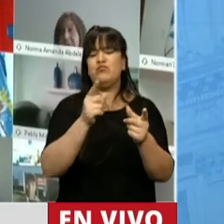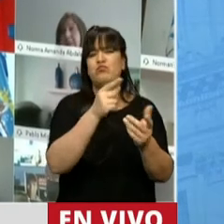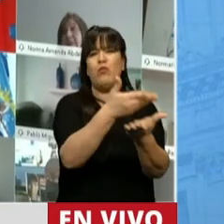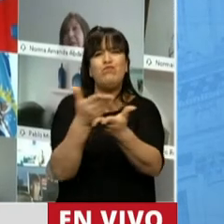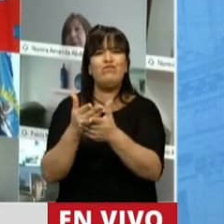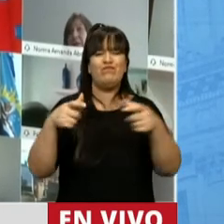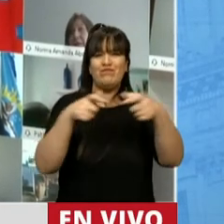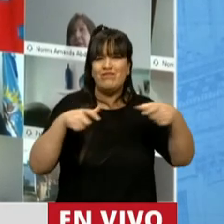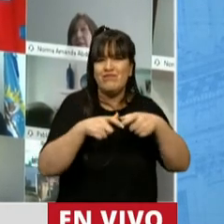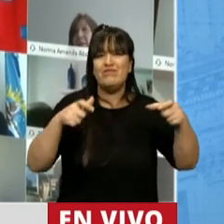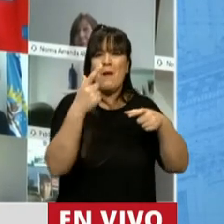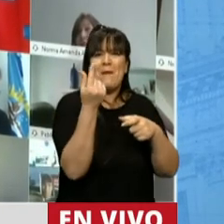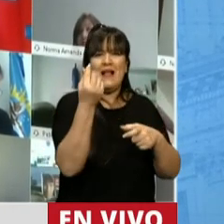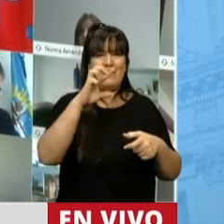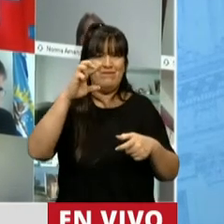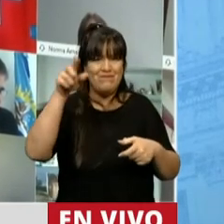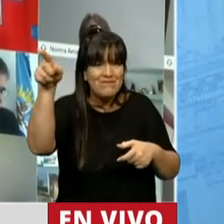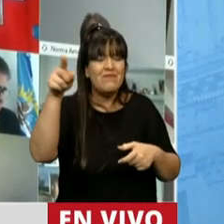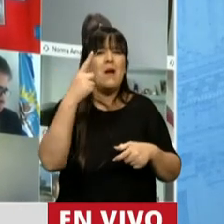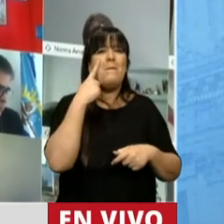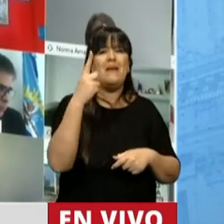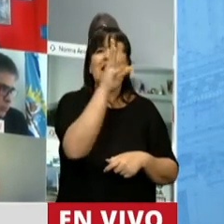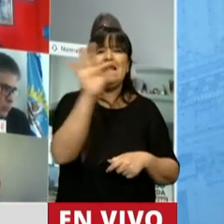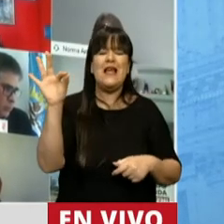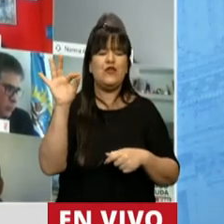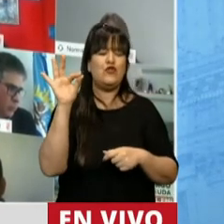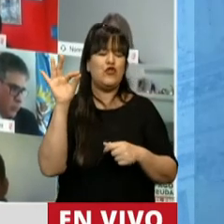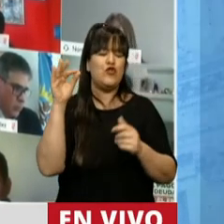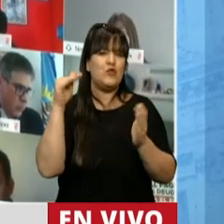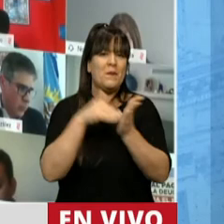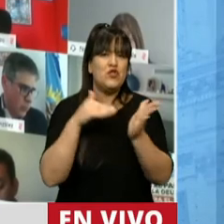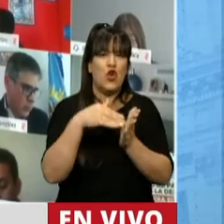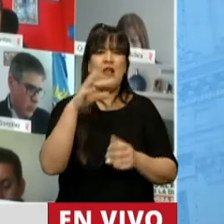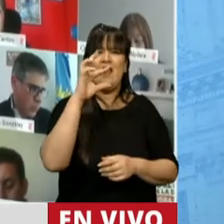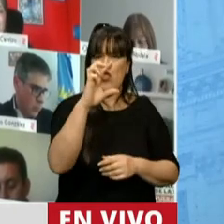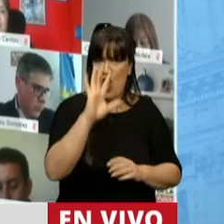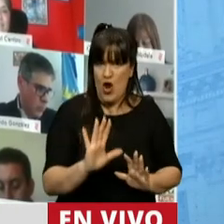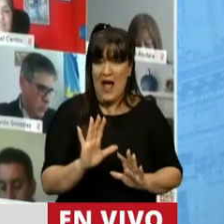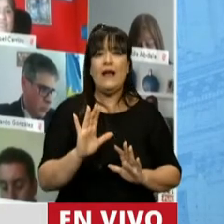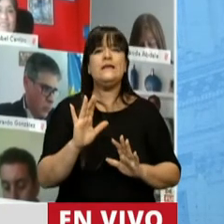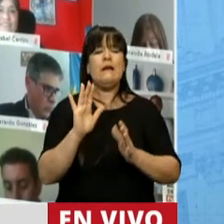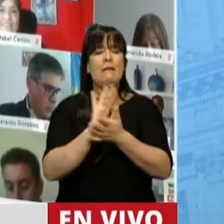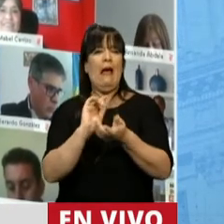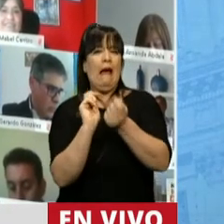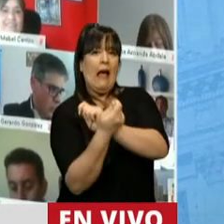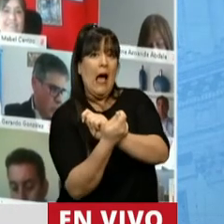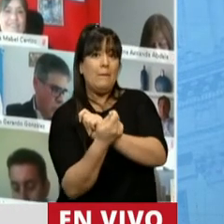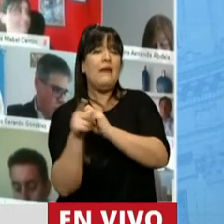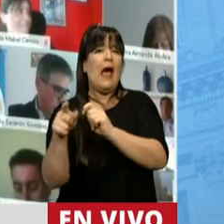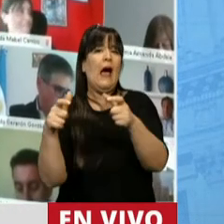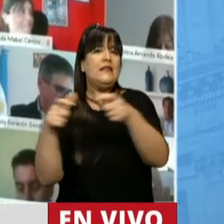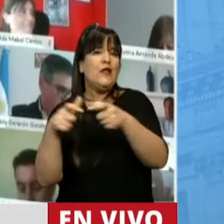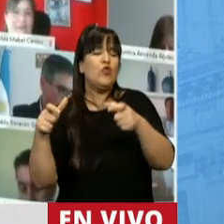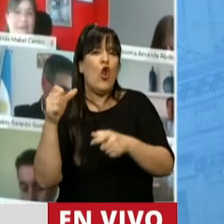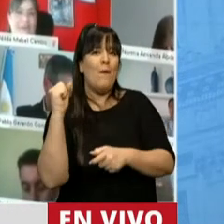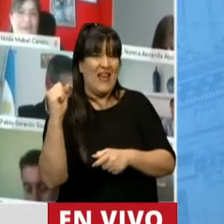títulos públicos en moneda extranjera por 1.500 millones de dólares a suscribir con otros títulos públicos emitidos en pesos.